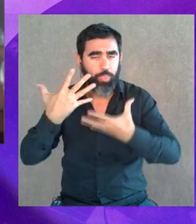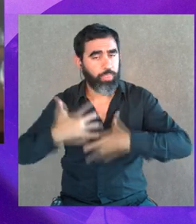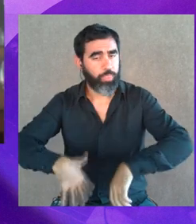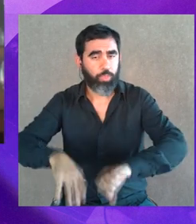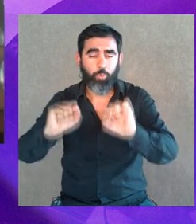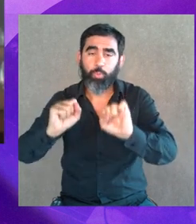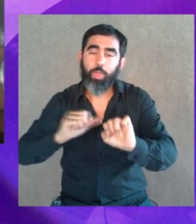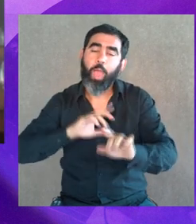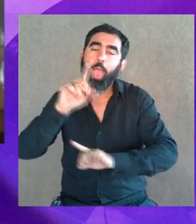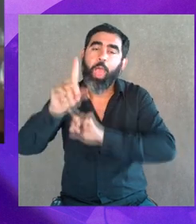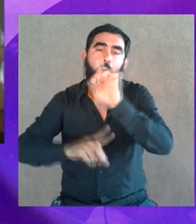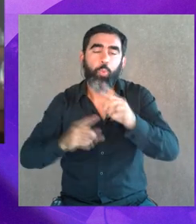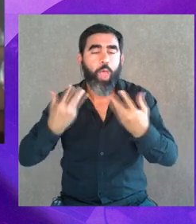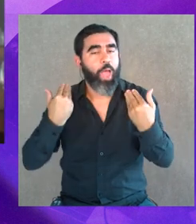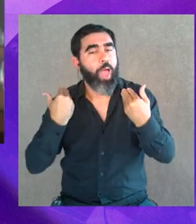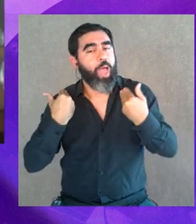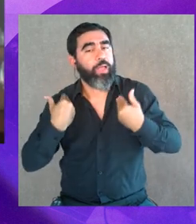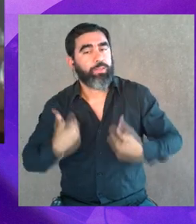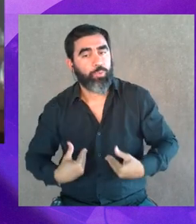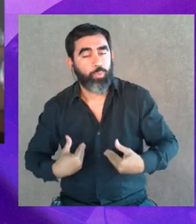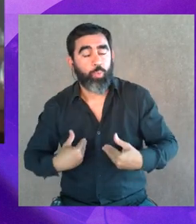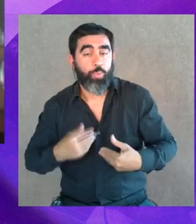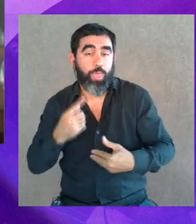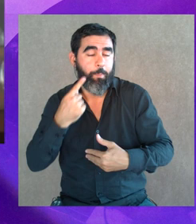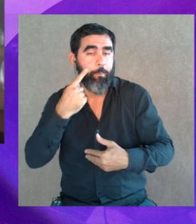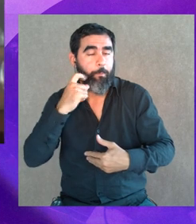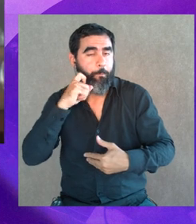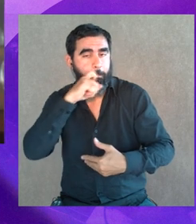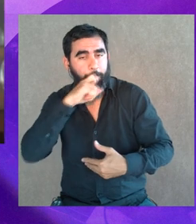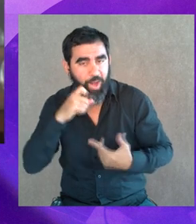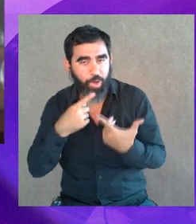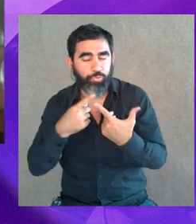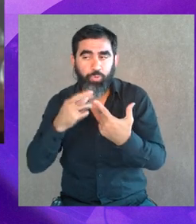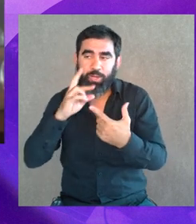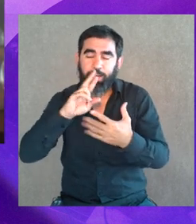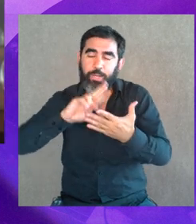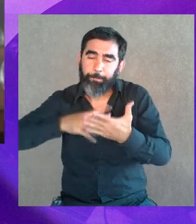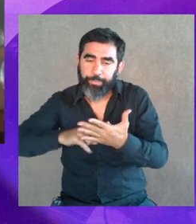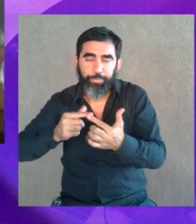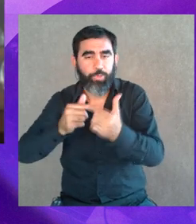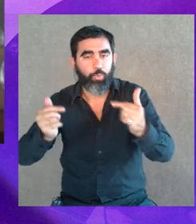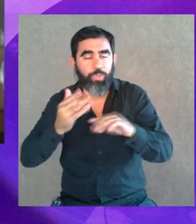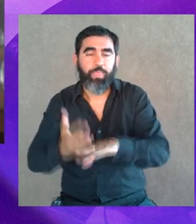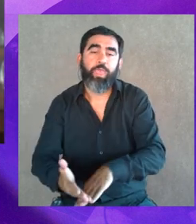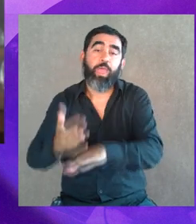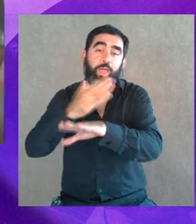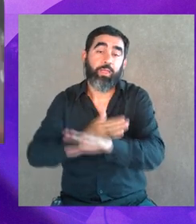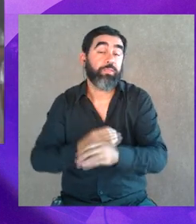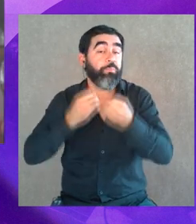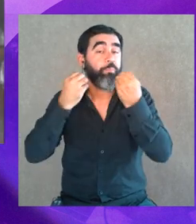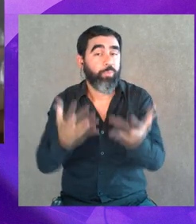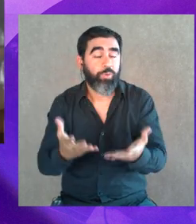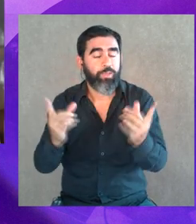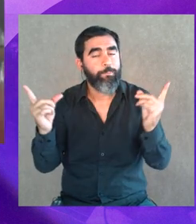todos los días, teniendo alguna actitud patriarcal, machista, repitiendo estereotipos, etcétera.